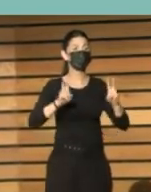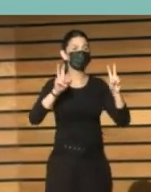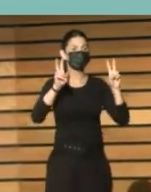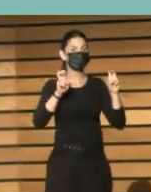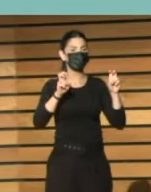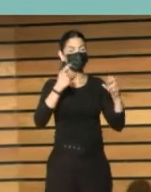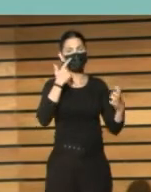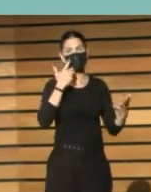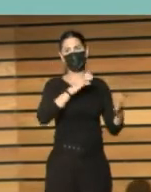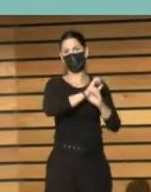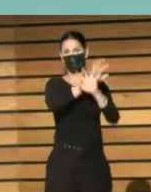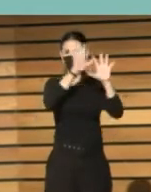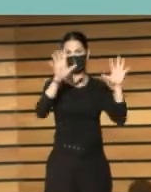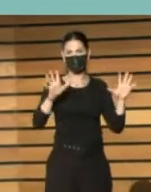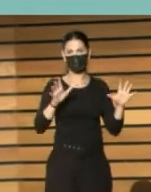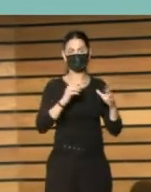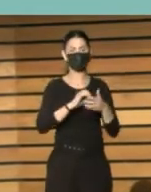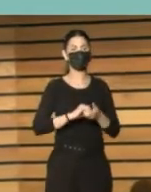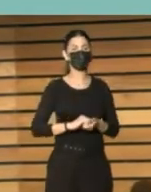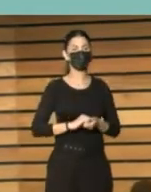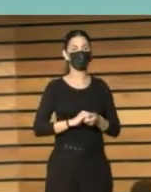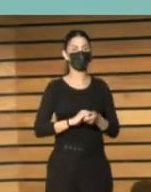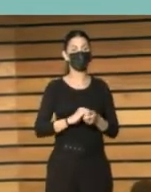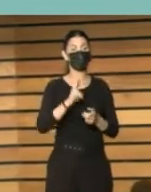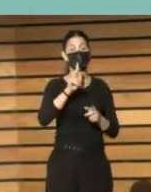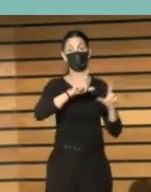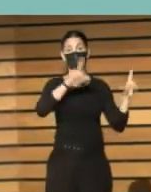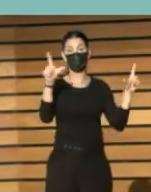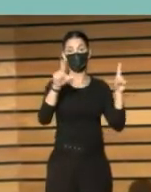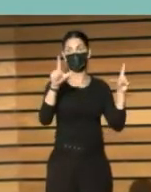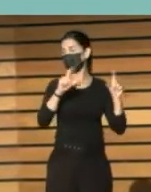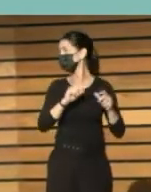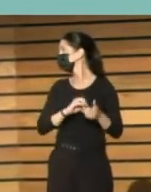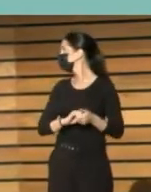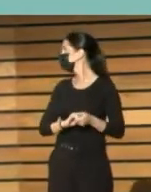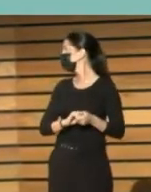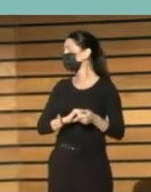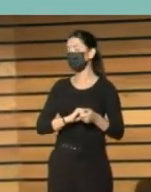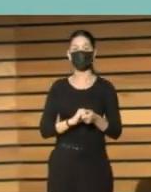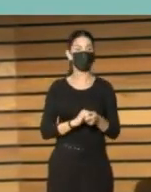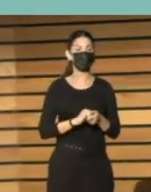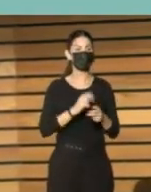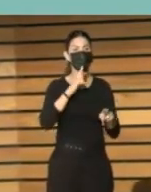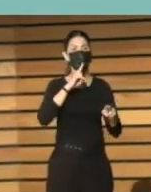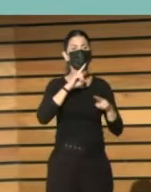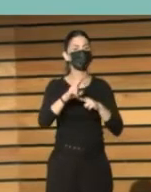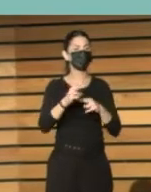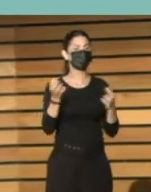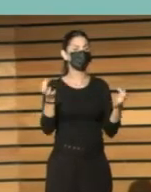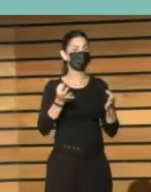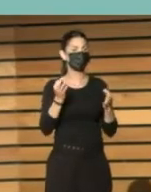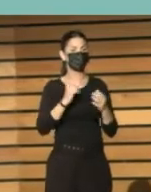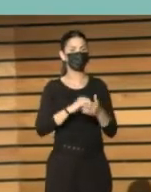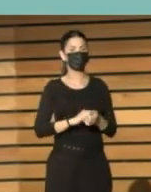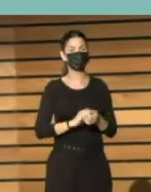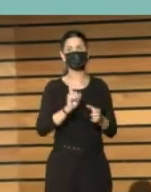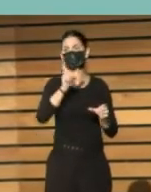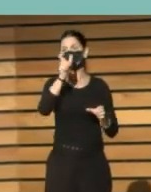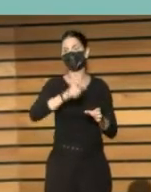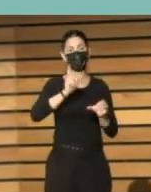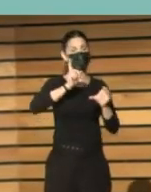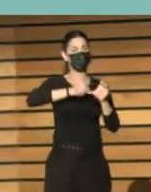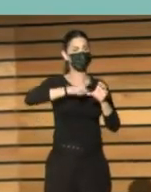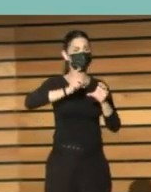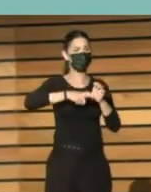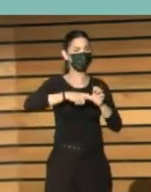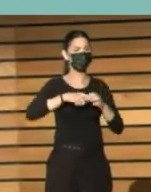ve mucho más claro en nuestras siguientes dos imágenes. Queremos o debemos responder. Y aquí os voy a proponer un primer reto participativo. Porque Antonio